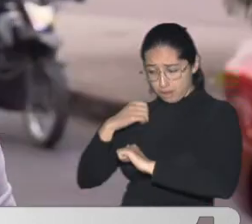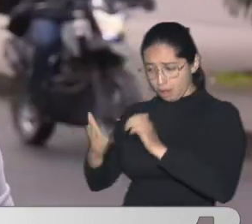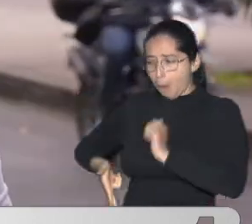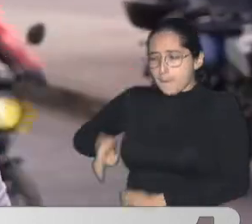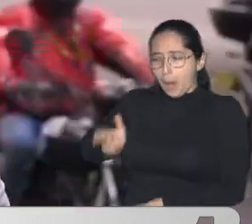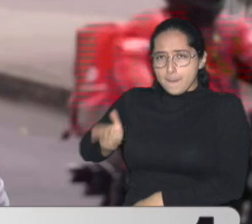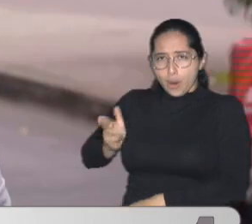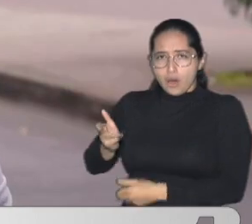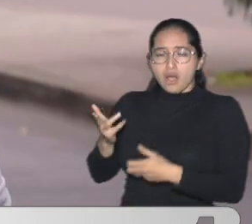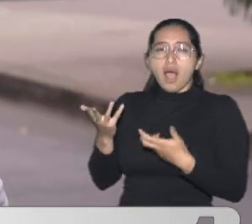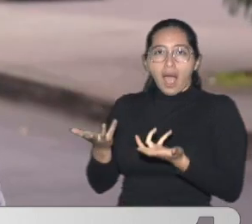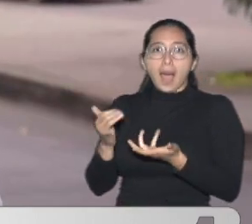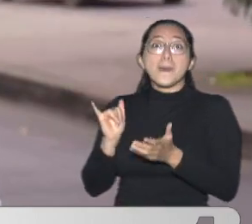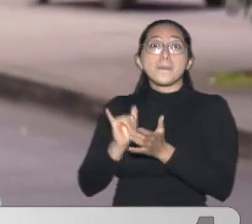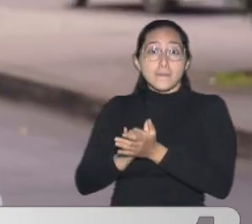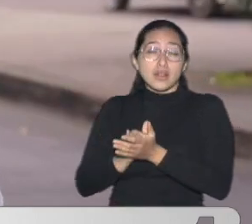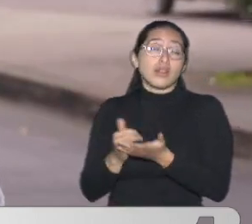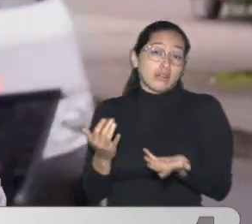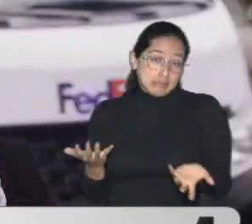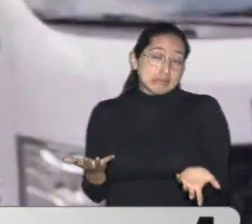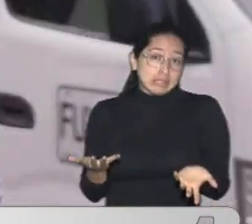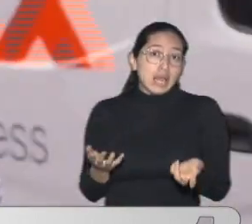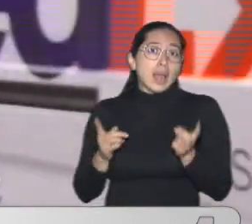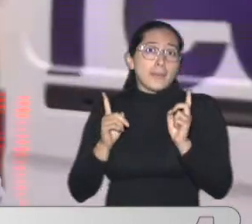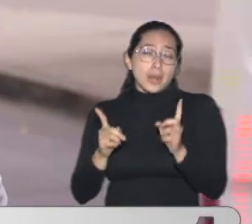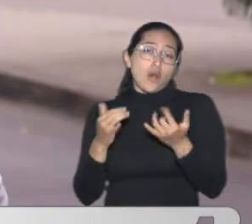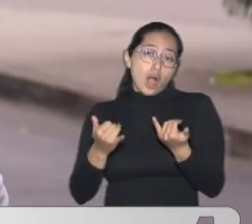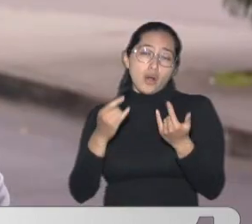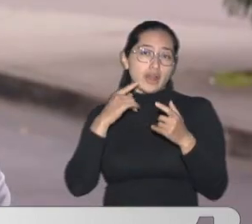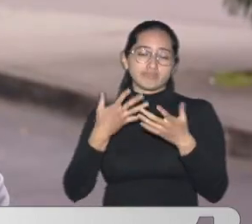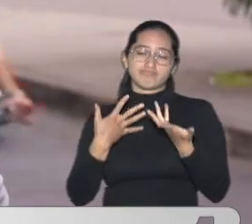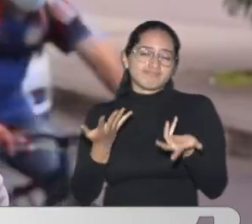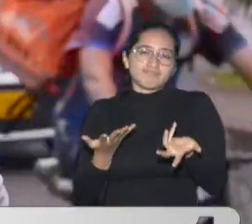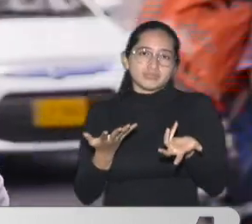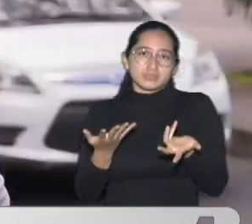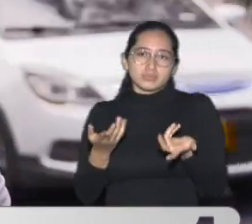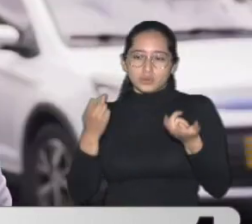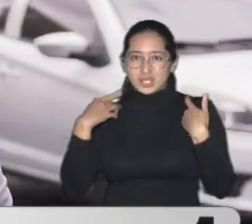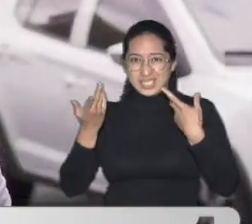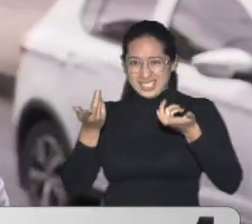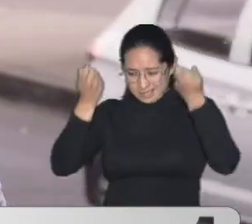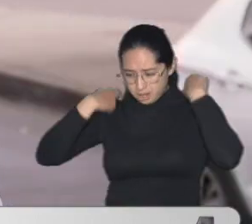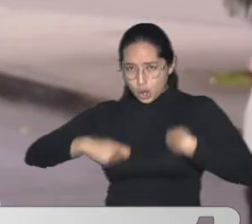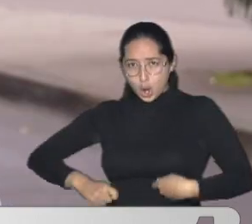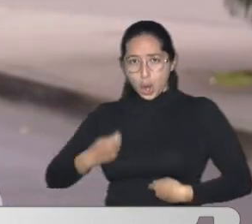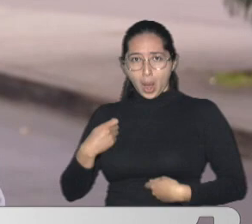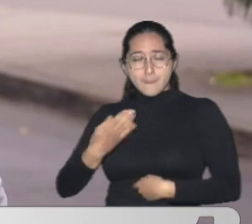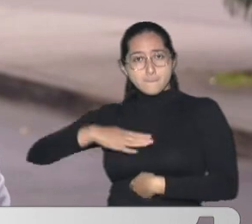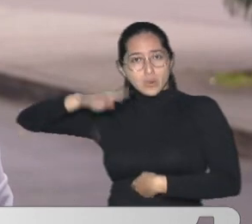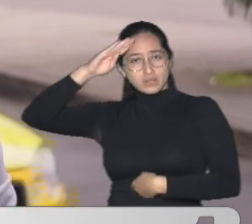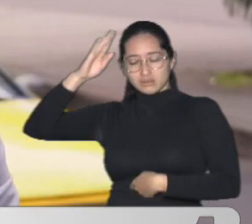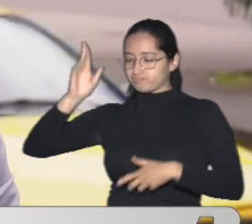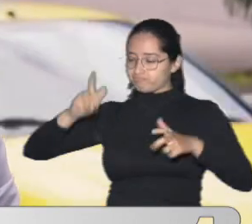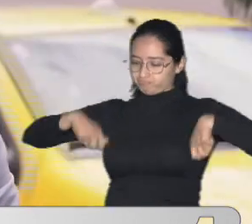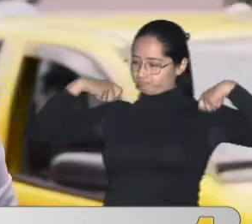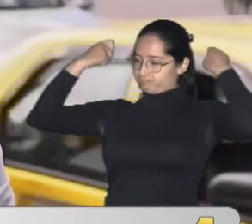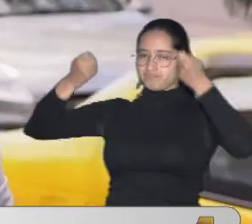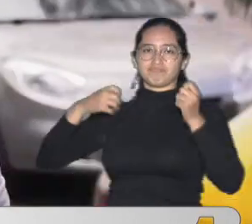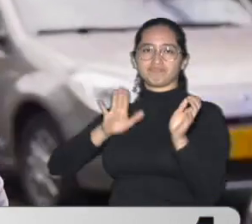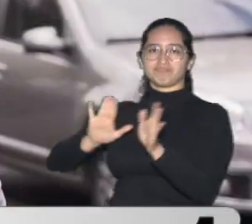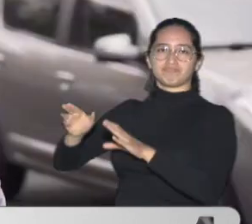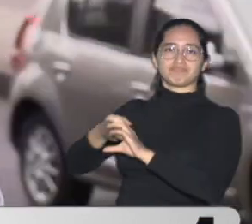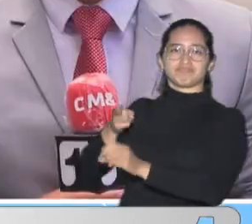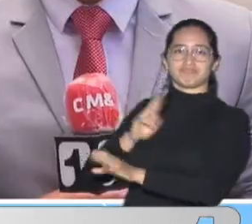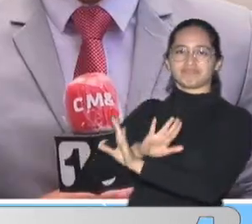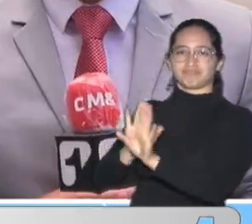momento Ese patrullero Pues ha tenido que dejar Su cargo Mientras avanza Esta investigación Estos hechos Ocurrieron En la localidad